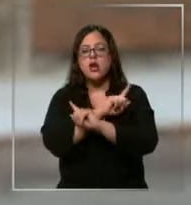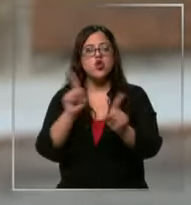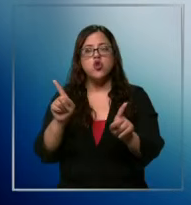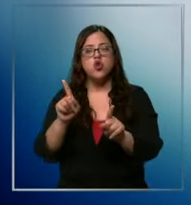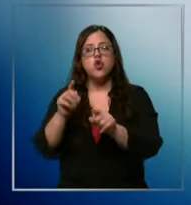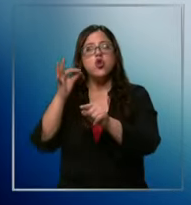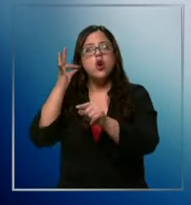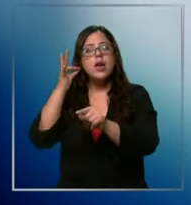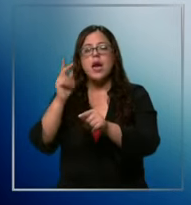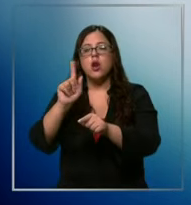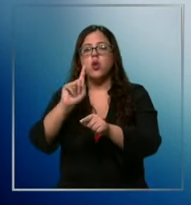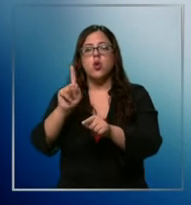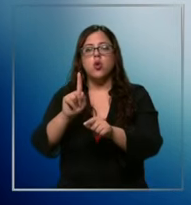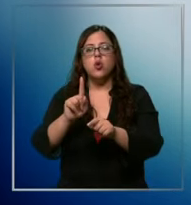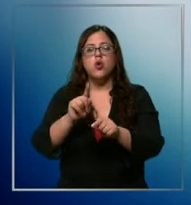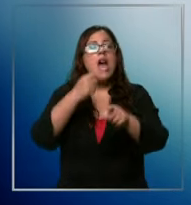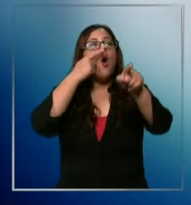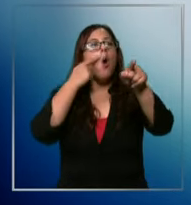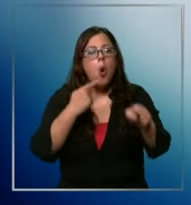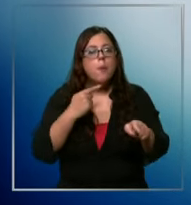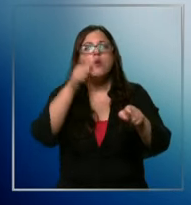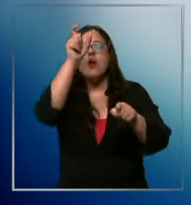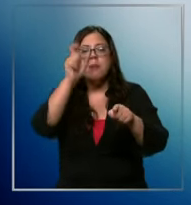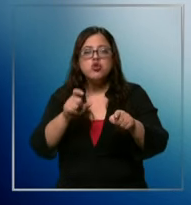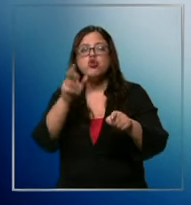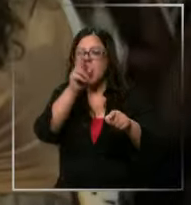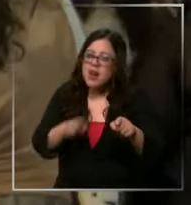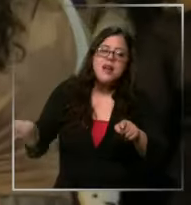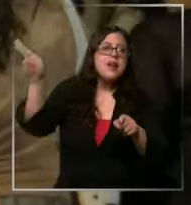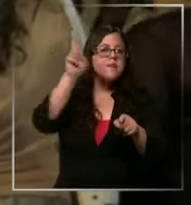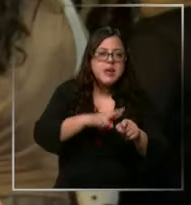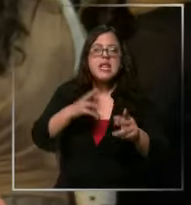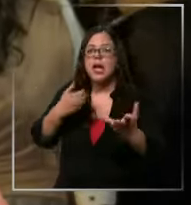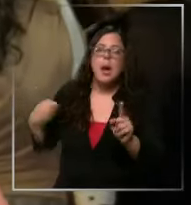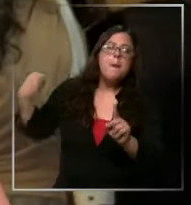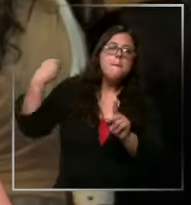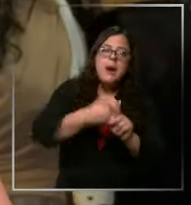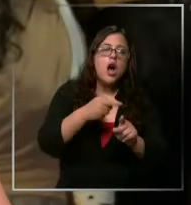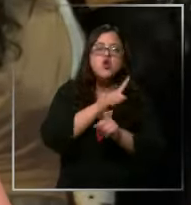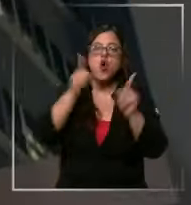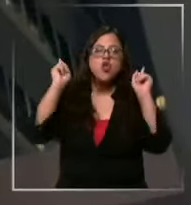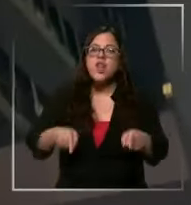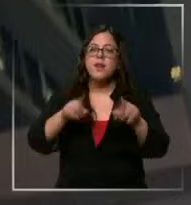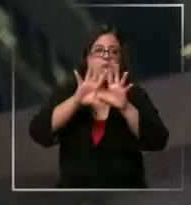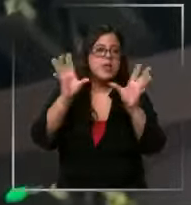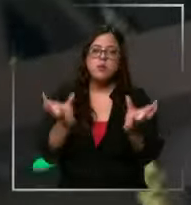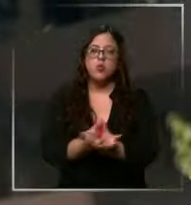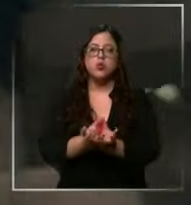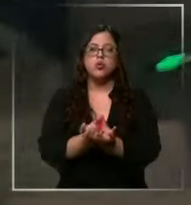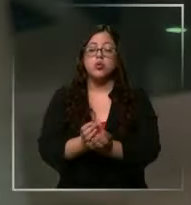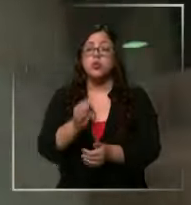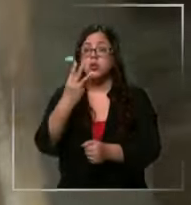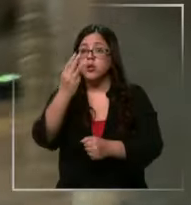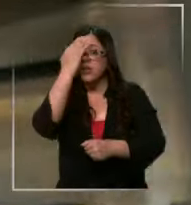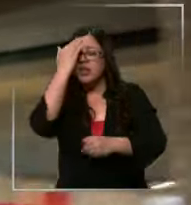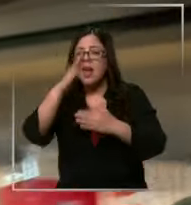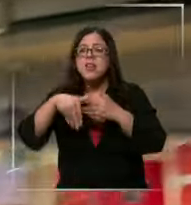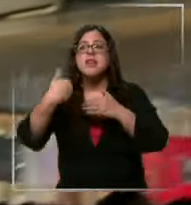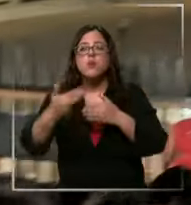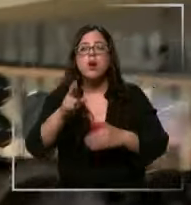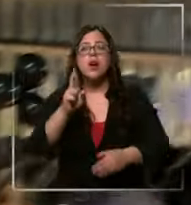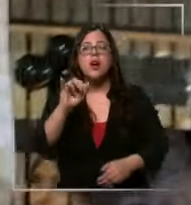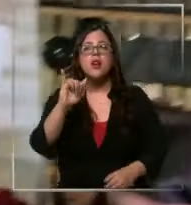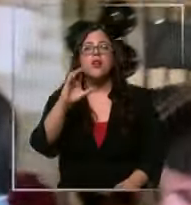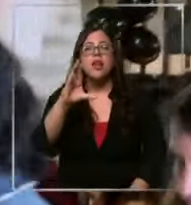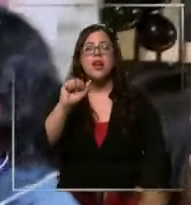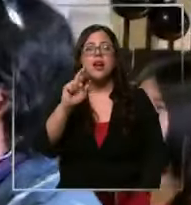se golpeó. Es un agresor más, para nosotros es un agresor más, que no deberían de existir en este mundo. Tres días después, Ricardo